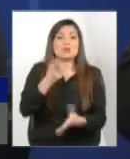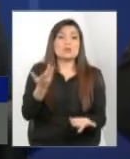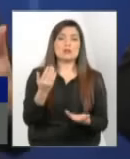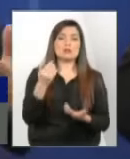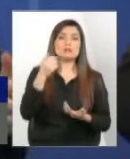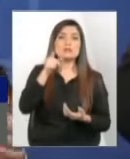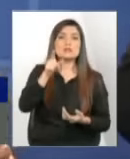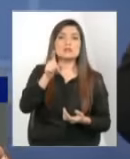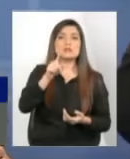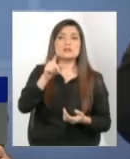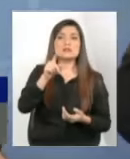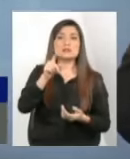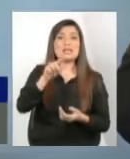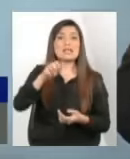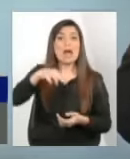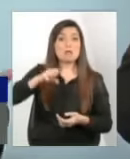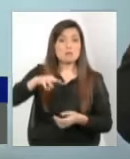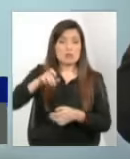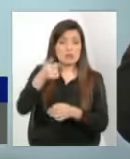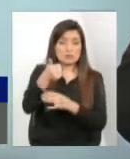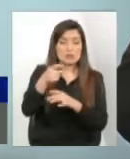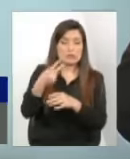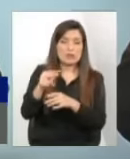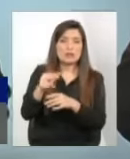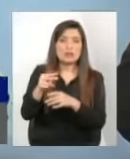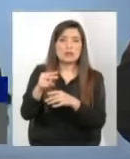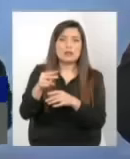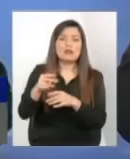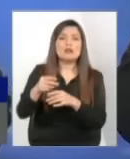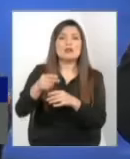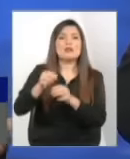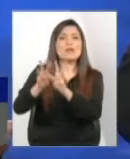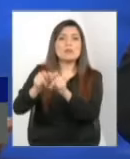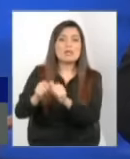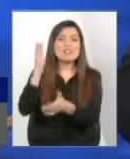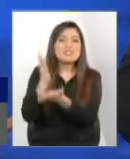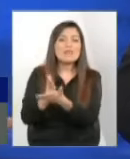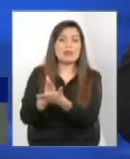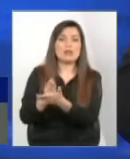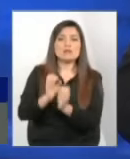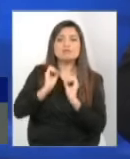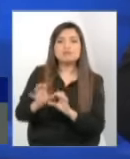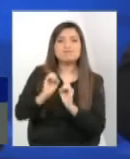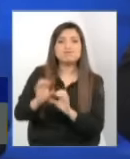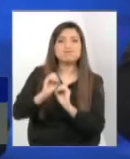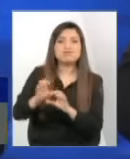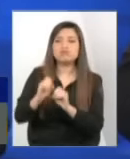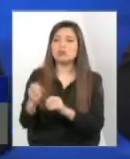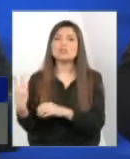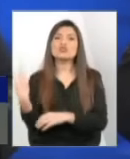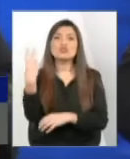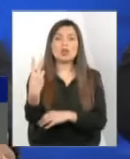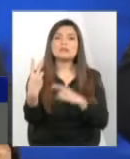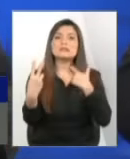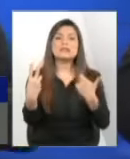para que adquieran habilidades parentales. Un padre que le fractura el cráneo a un niño puede hacerse cargo de ese niño y ¿qué pasa